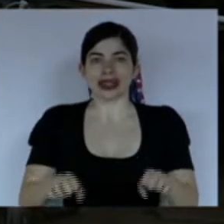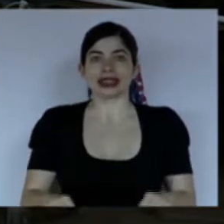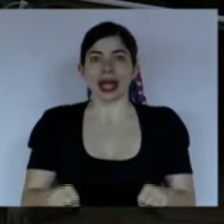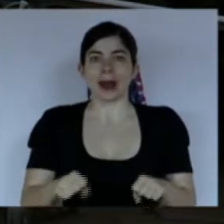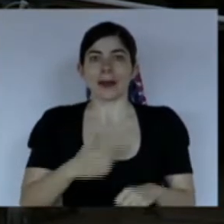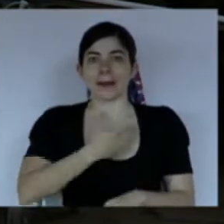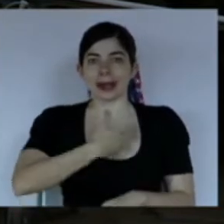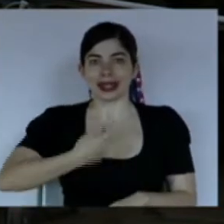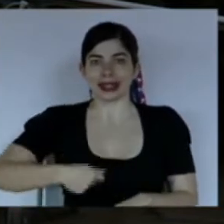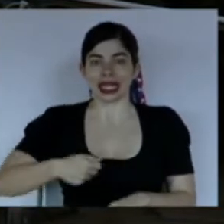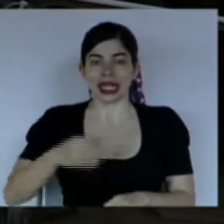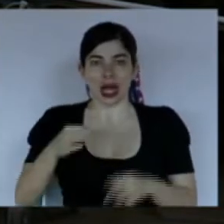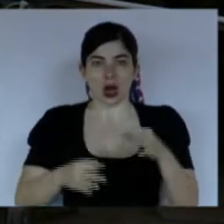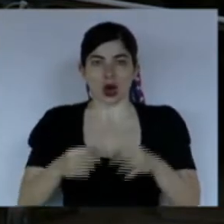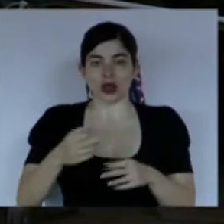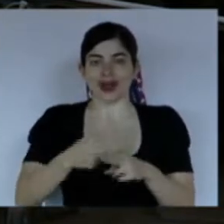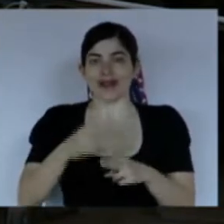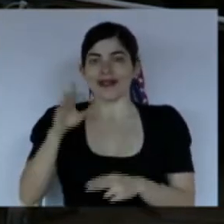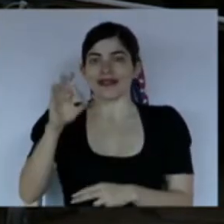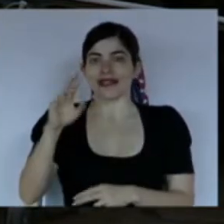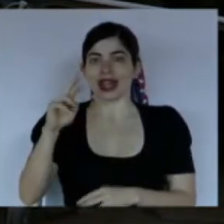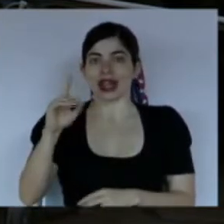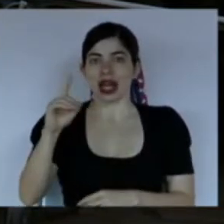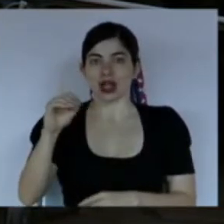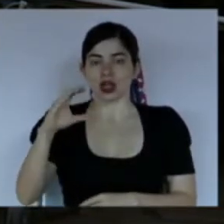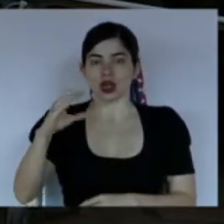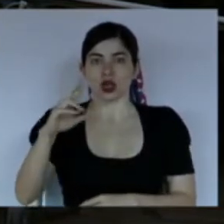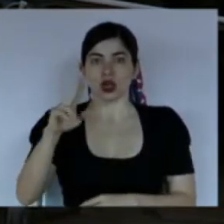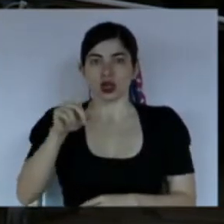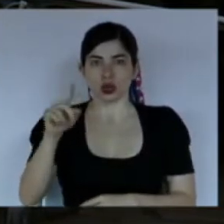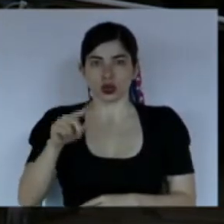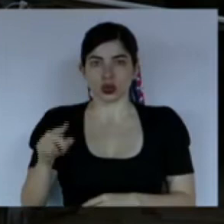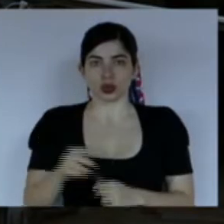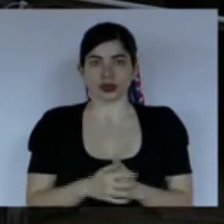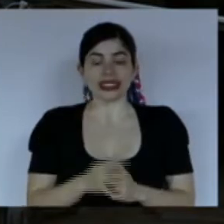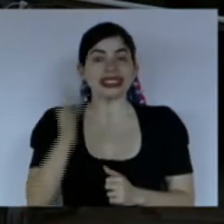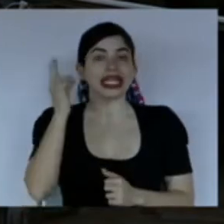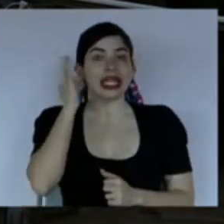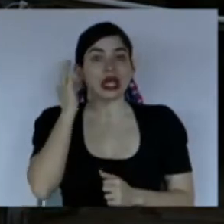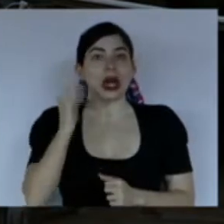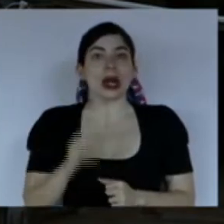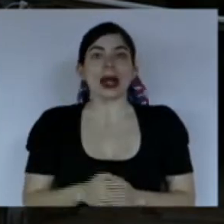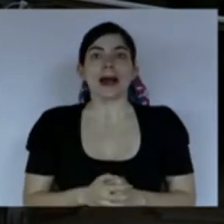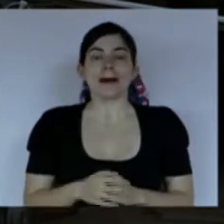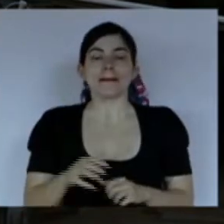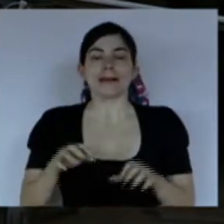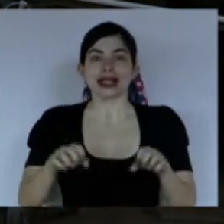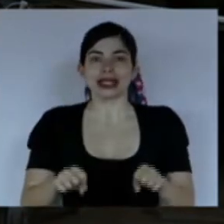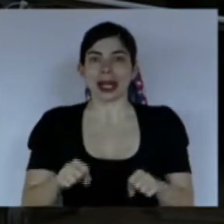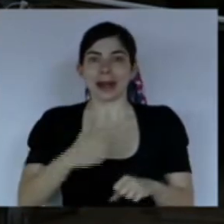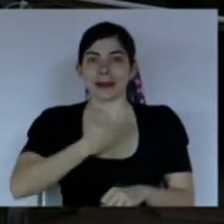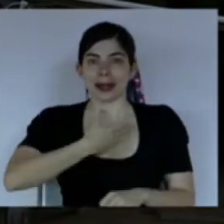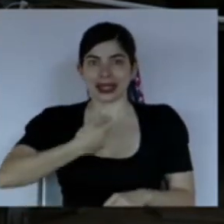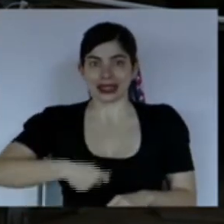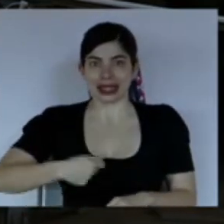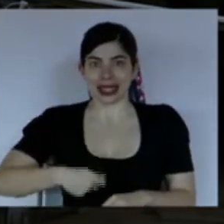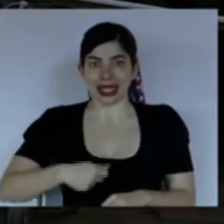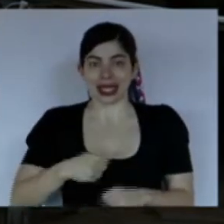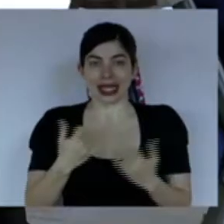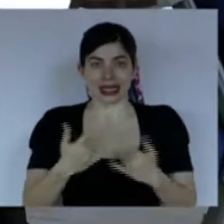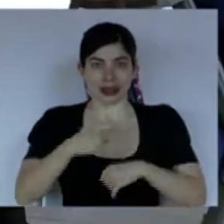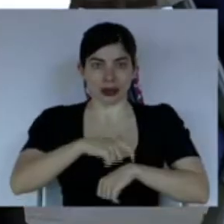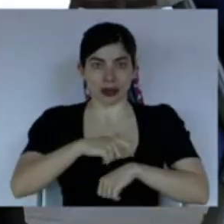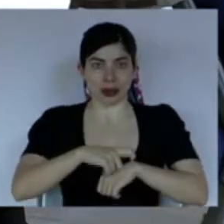Suprema de Justicia, el señor Fernando Cruz La señora magistrada presidenta A.I. del Tribunal Supremo de